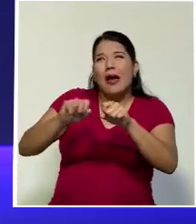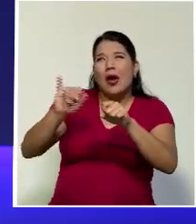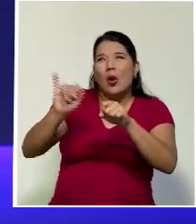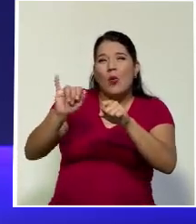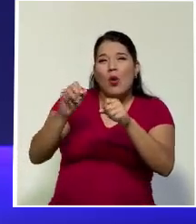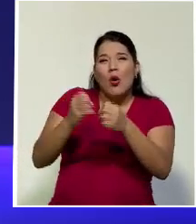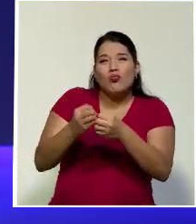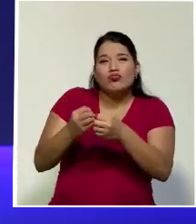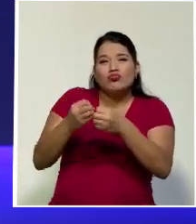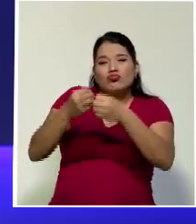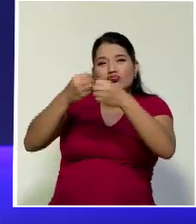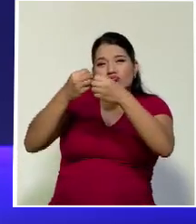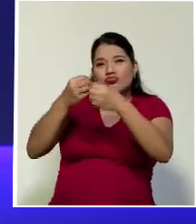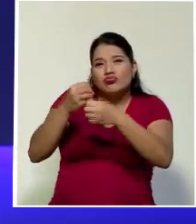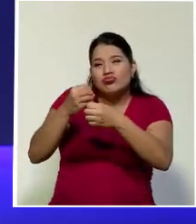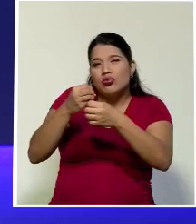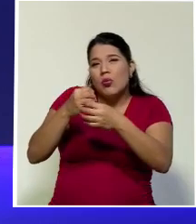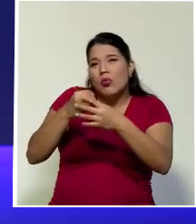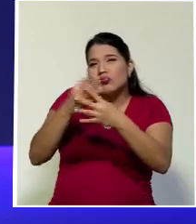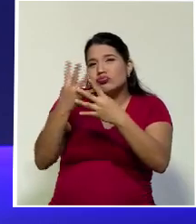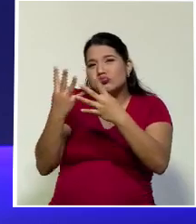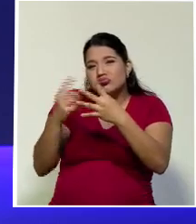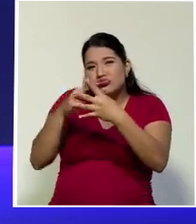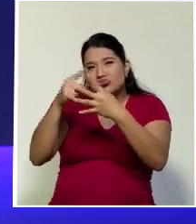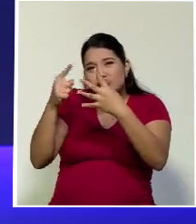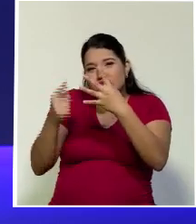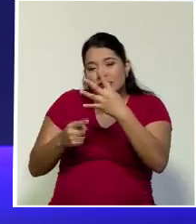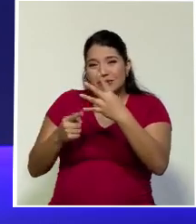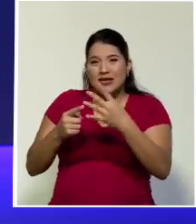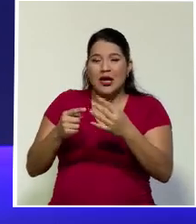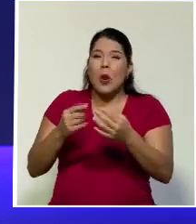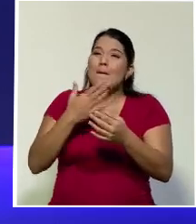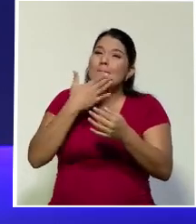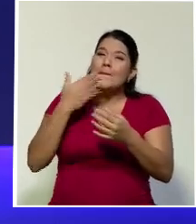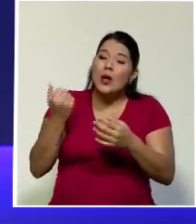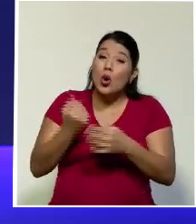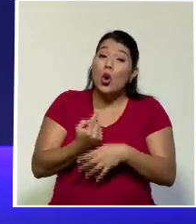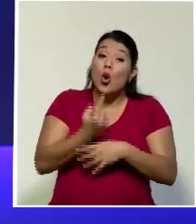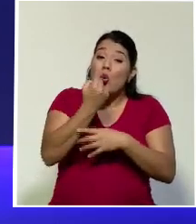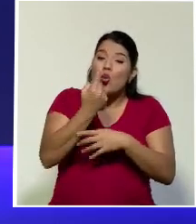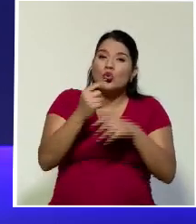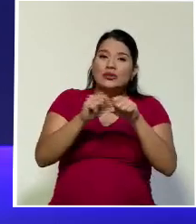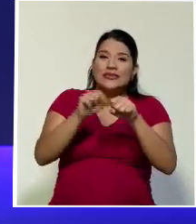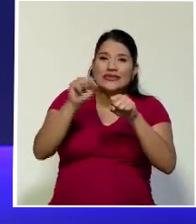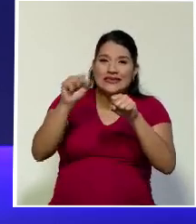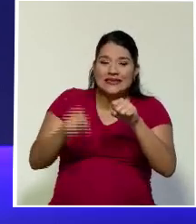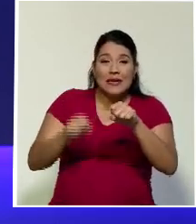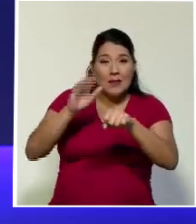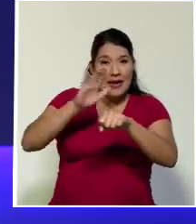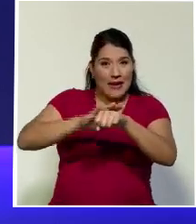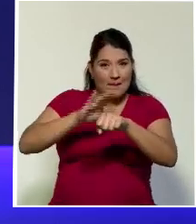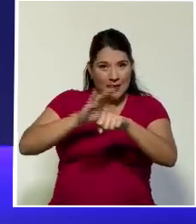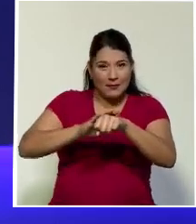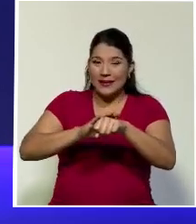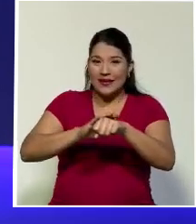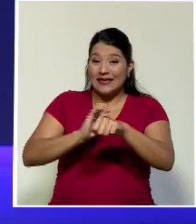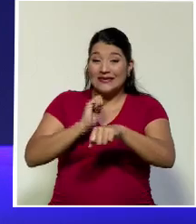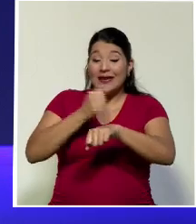ideal sería un sistema que venga a englobar todos los recursos de una persona.